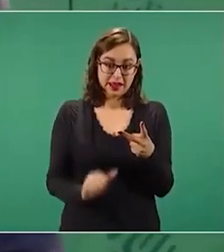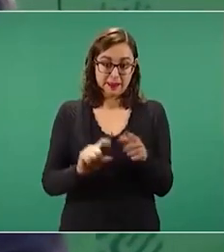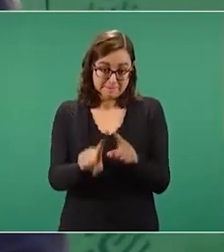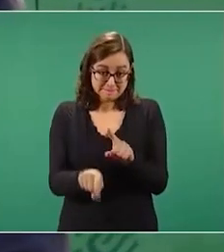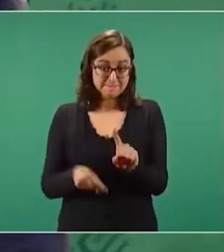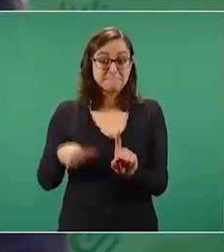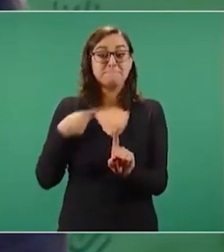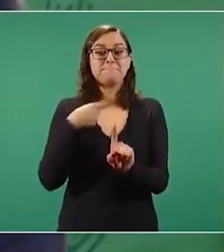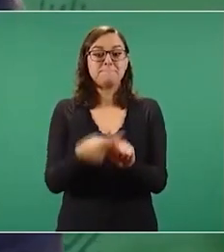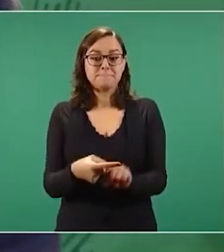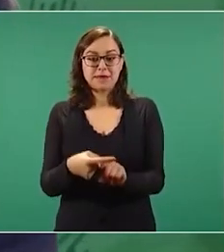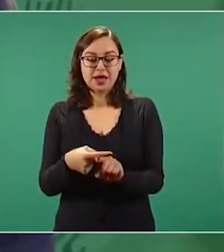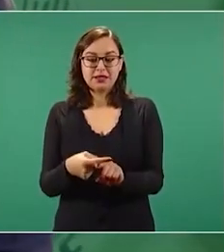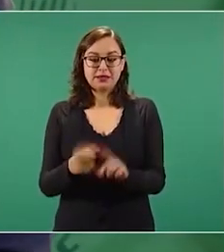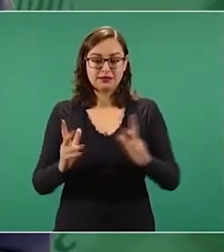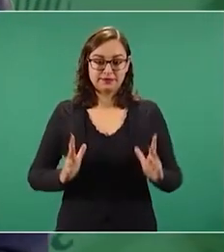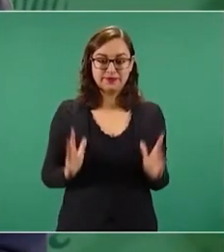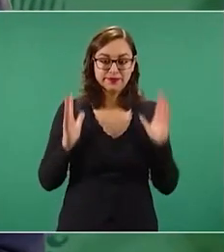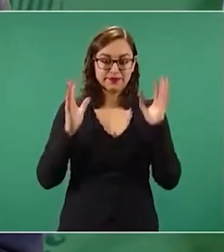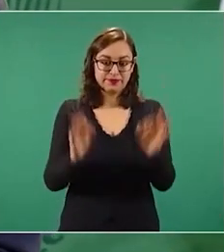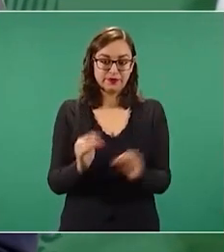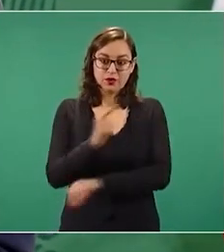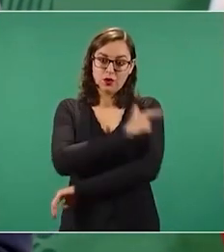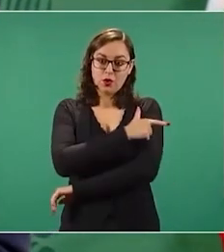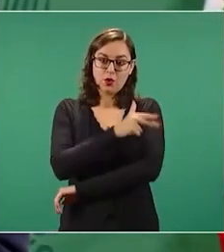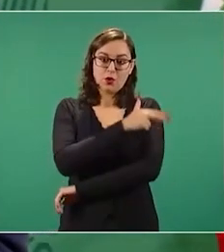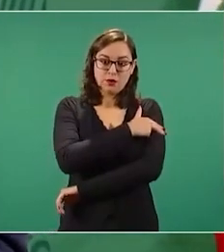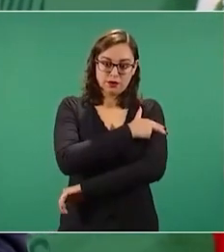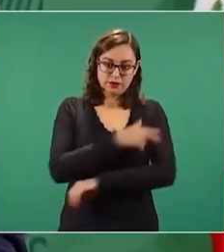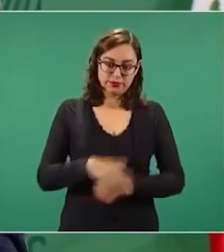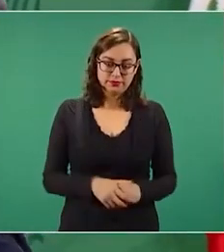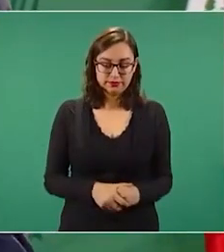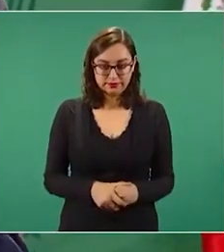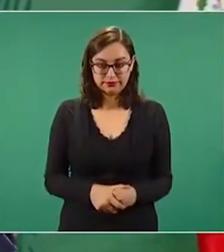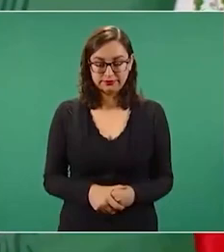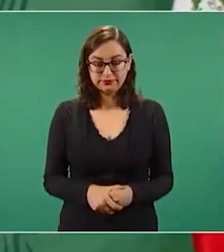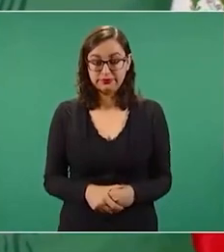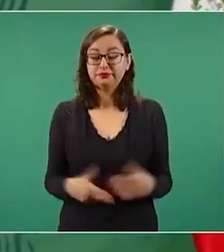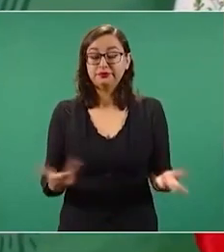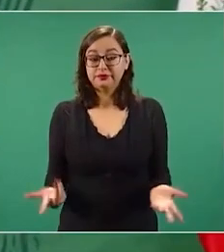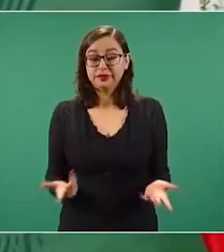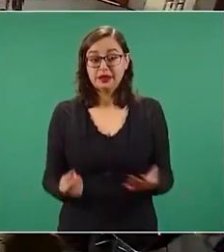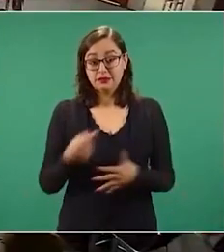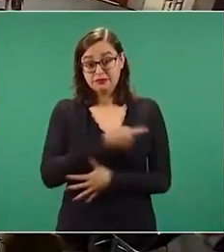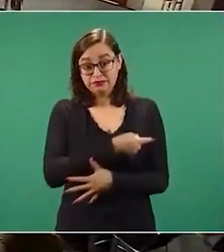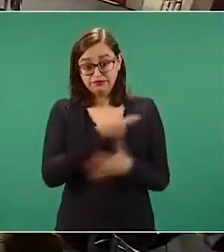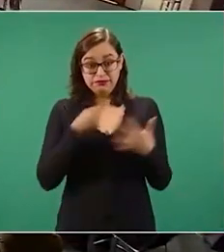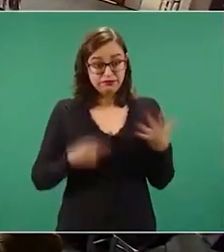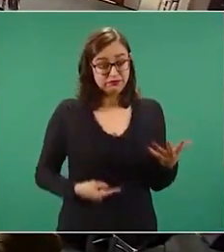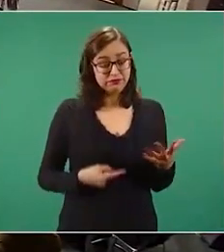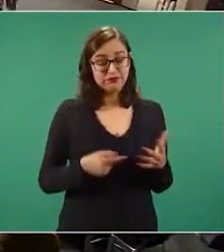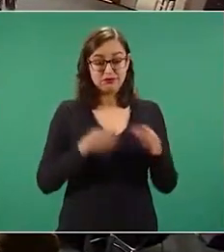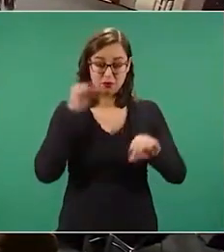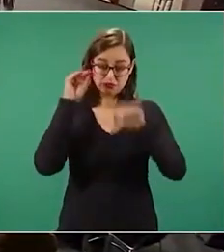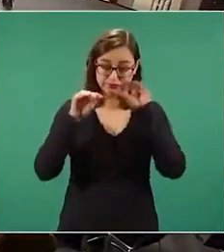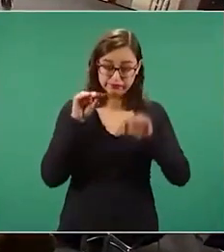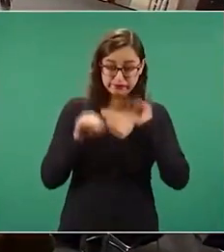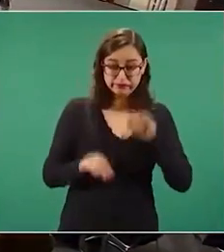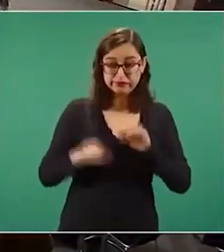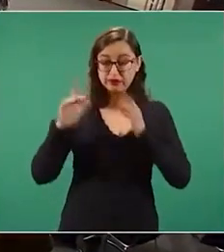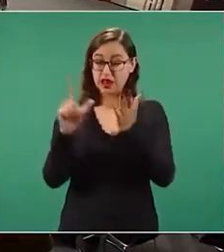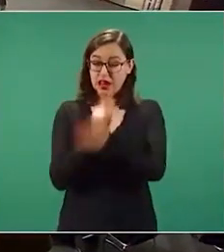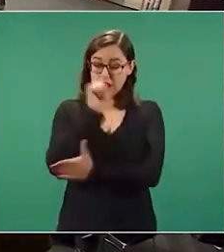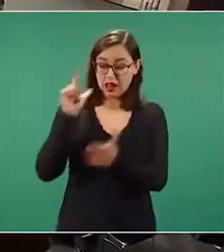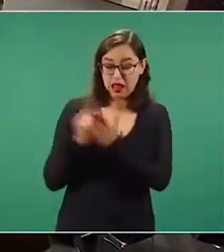mismo tiempo se creó la Guardia Nacional entonces todo eso por